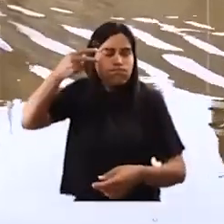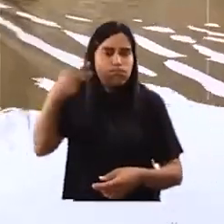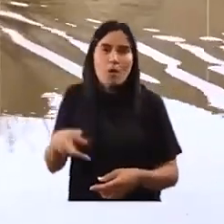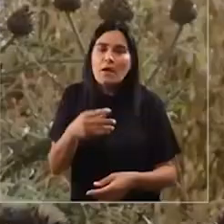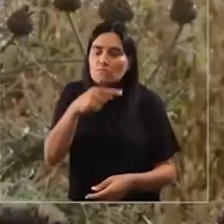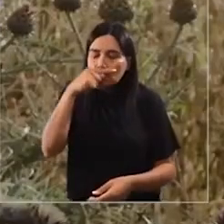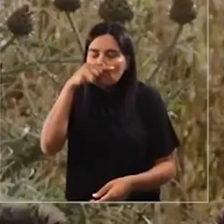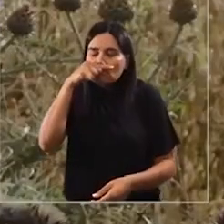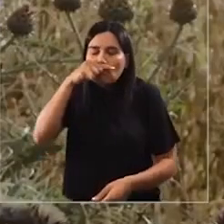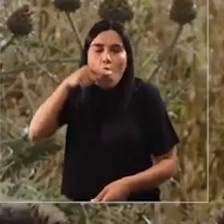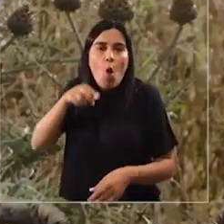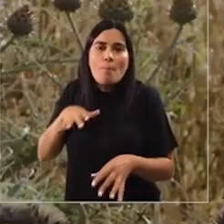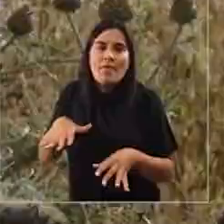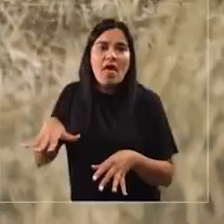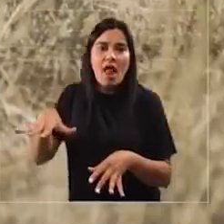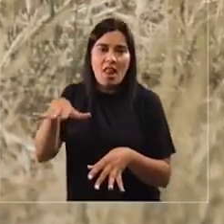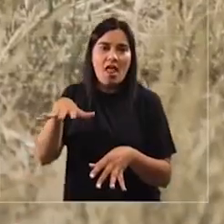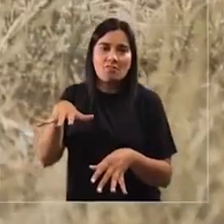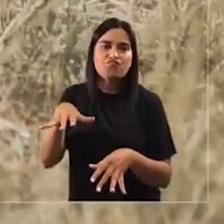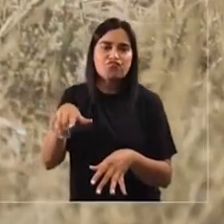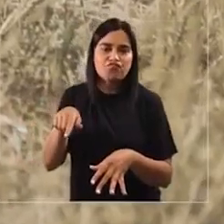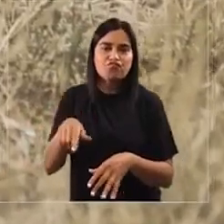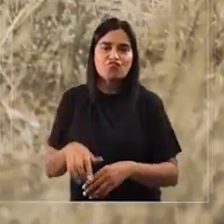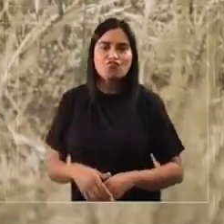típicas de humedal también.